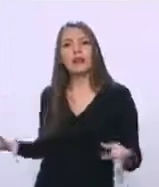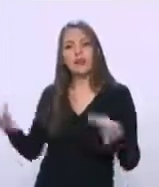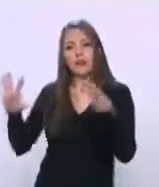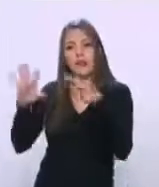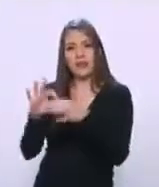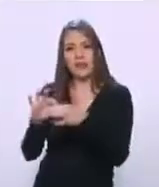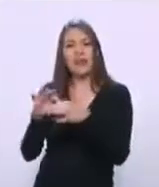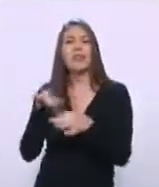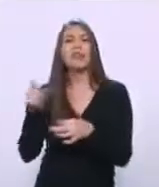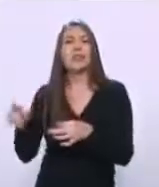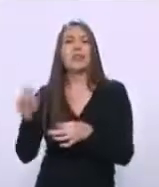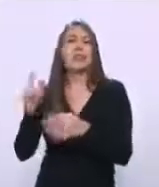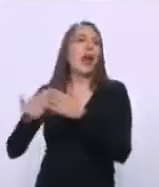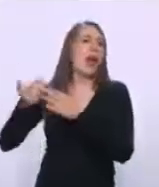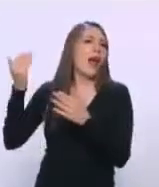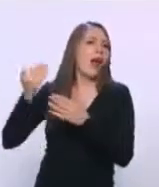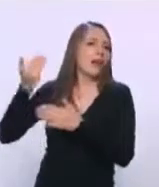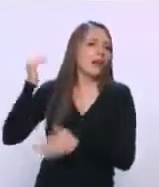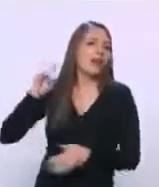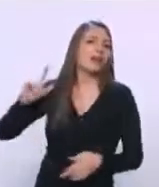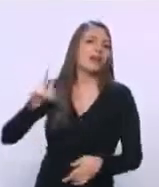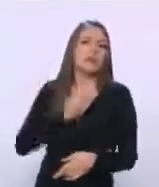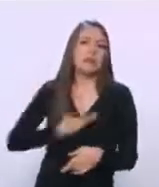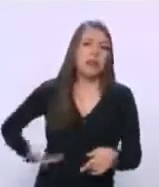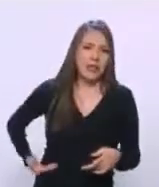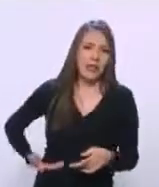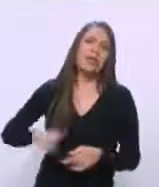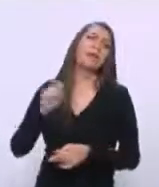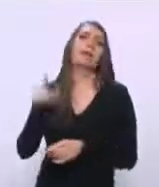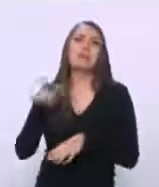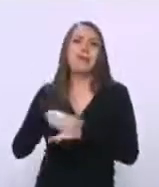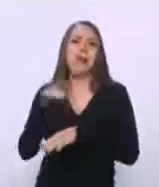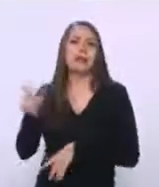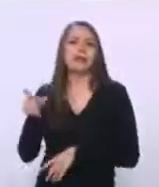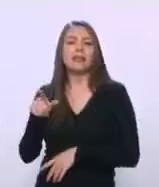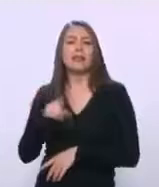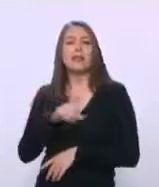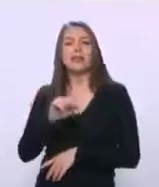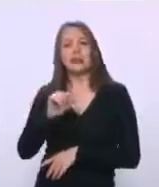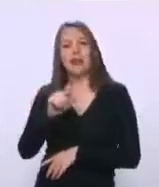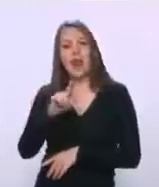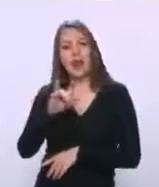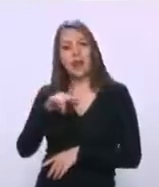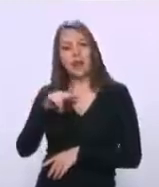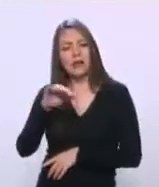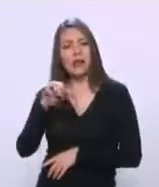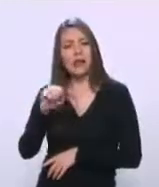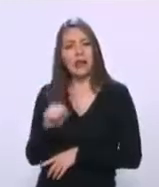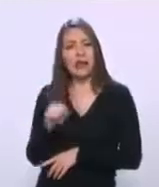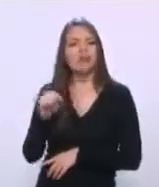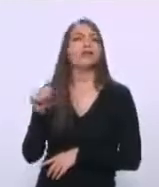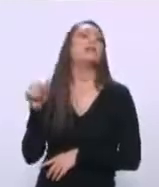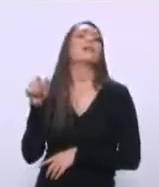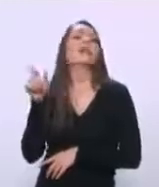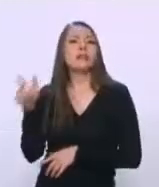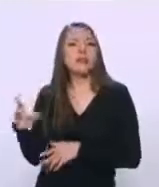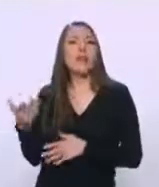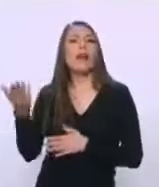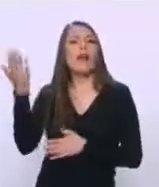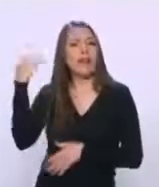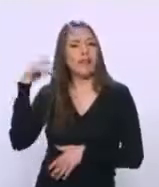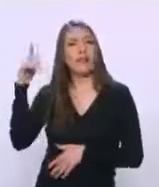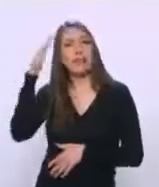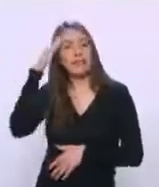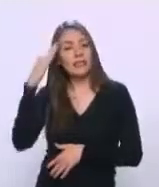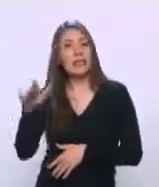con distintos mandatarios, en particular con Carlos Salinas de Gortari, sino sabía lo que eso significaba, sabía cómo podía leerse